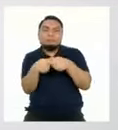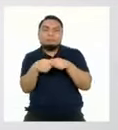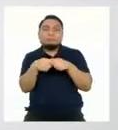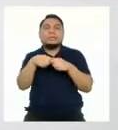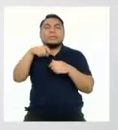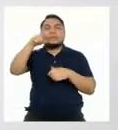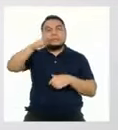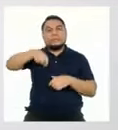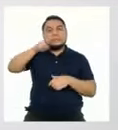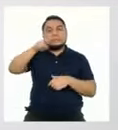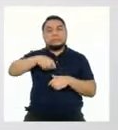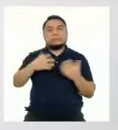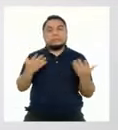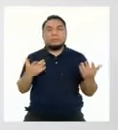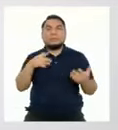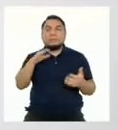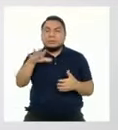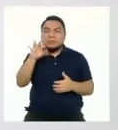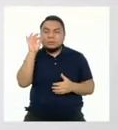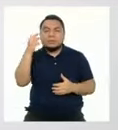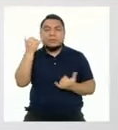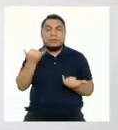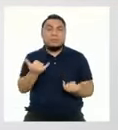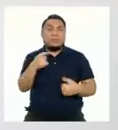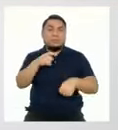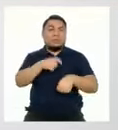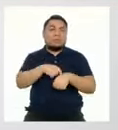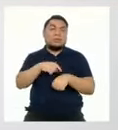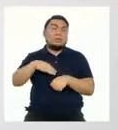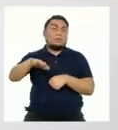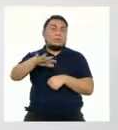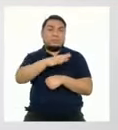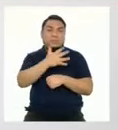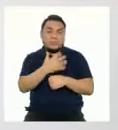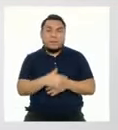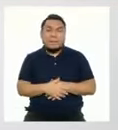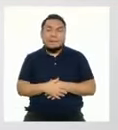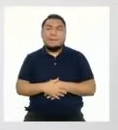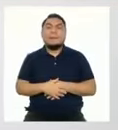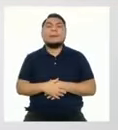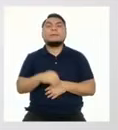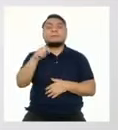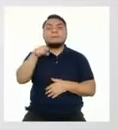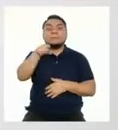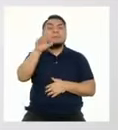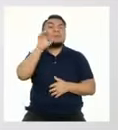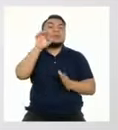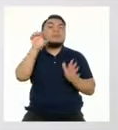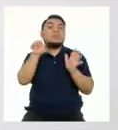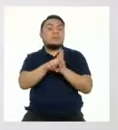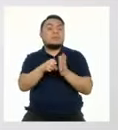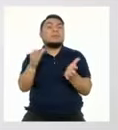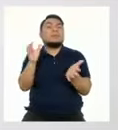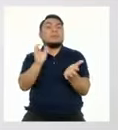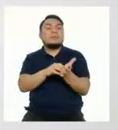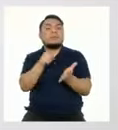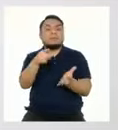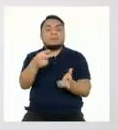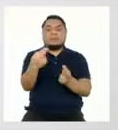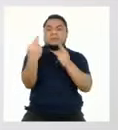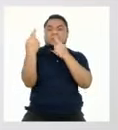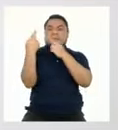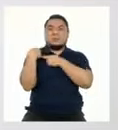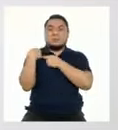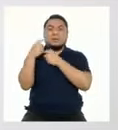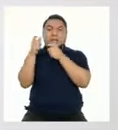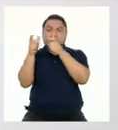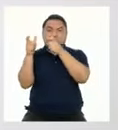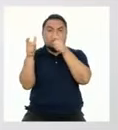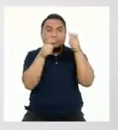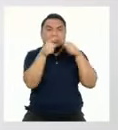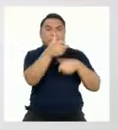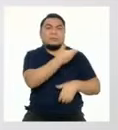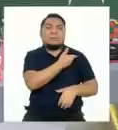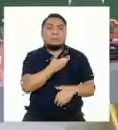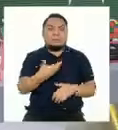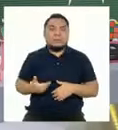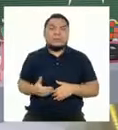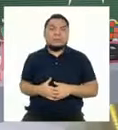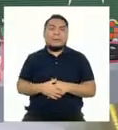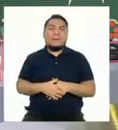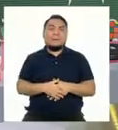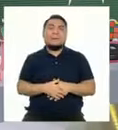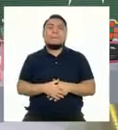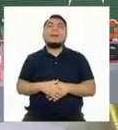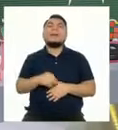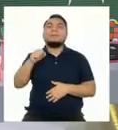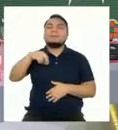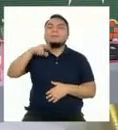es necesaria en contextos como estos y ese es un ejemplo más del rol regulador del Estado.